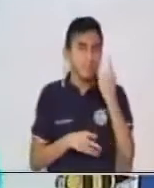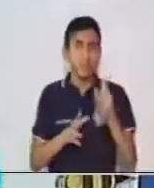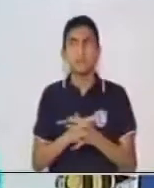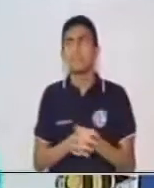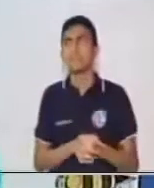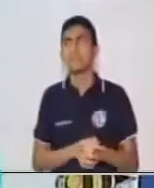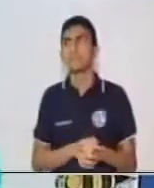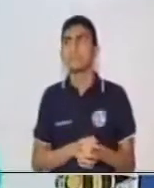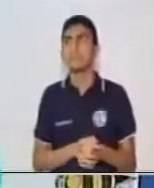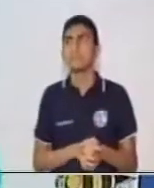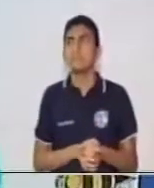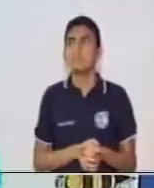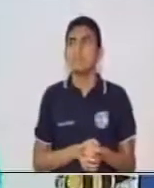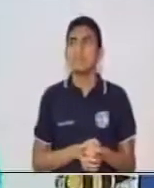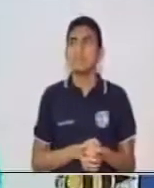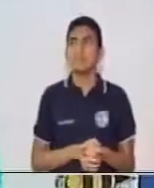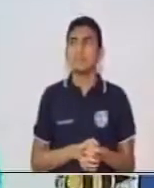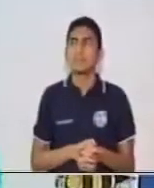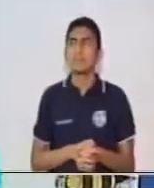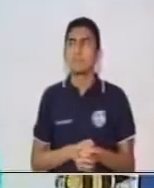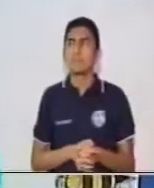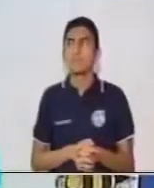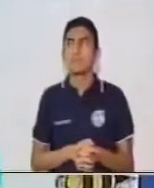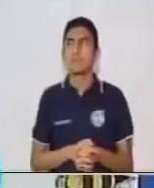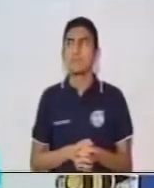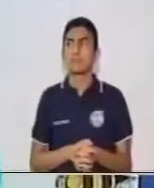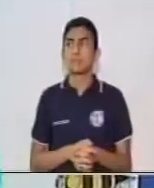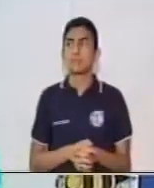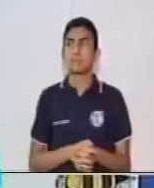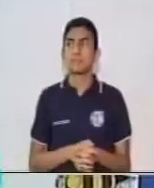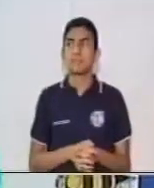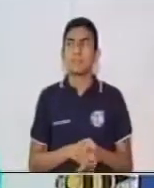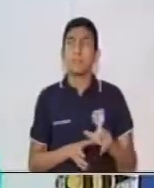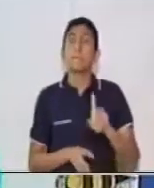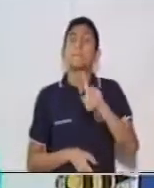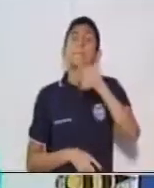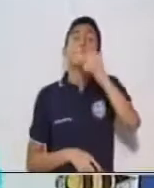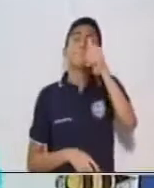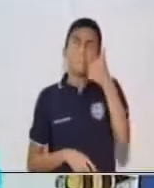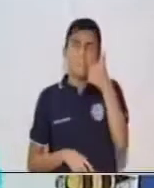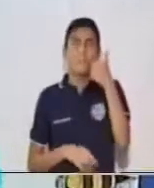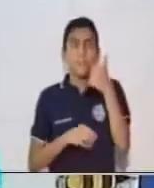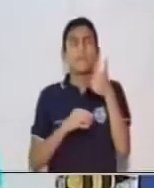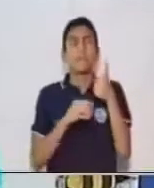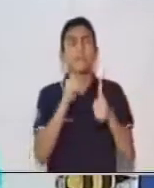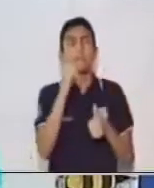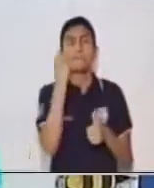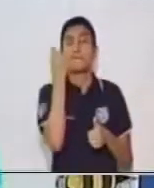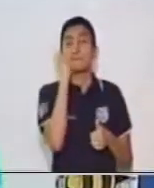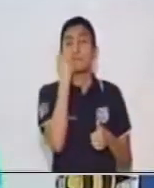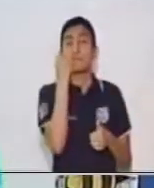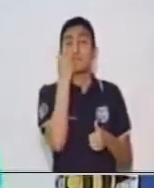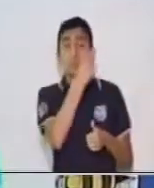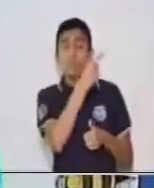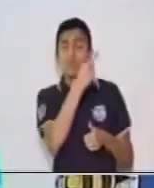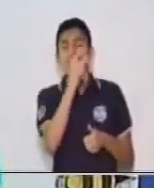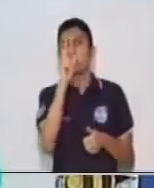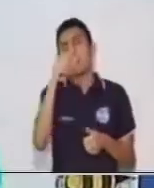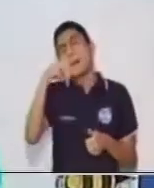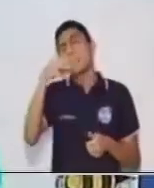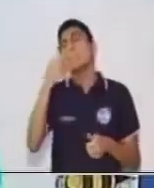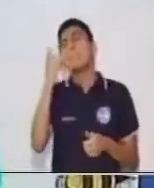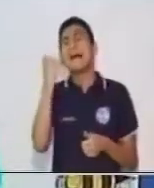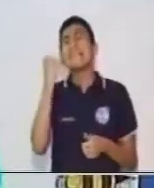identificar el referente él o ella que sería ella limpia y sabemos entonces que ella es María.